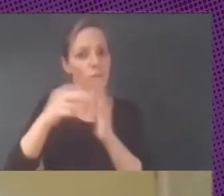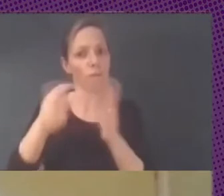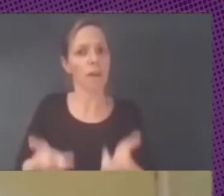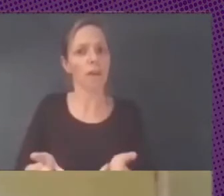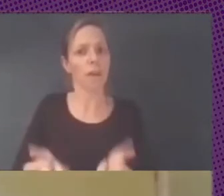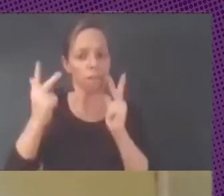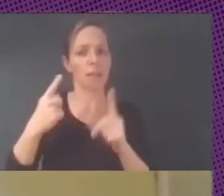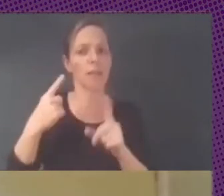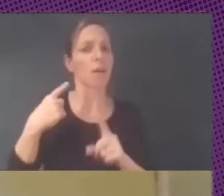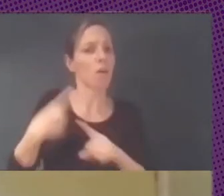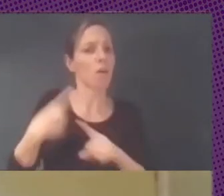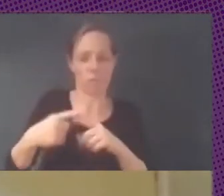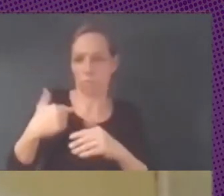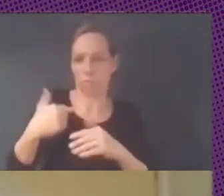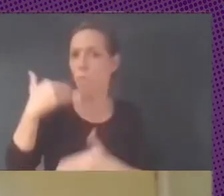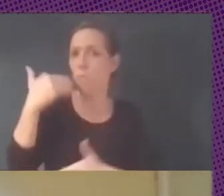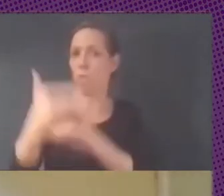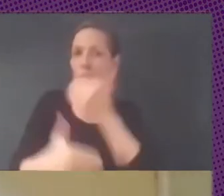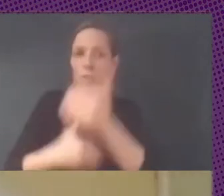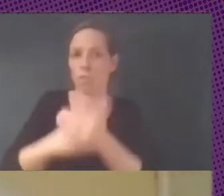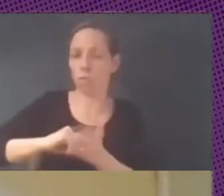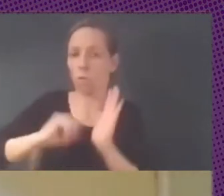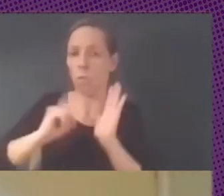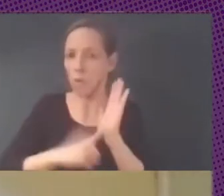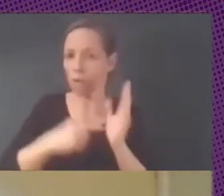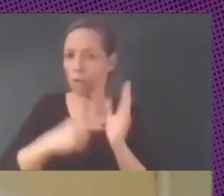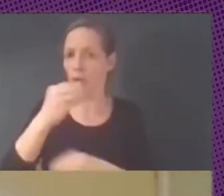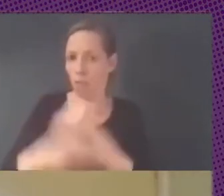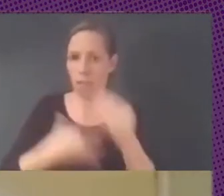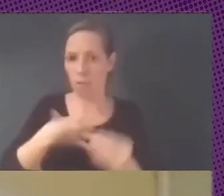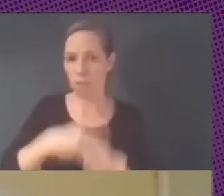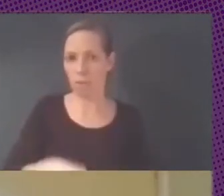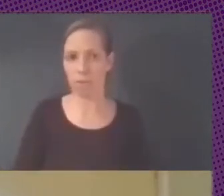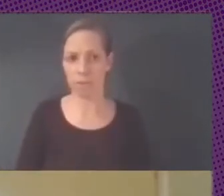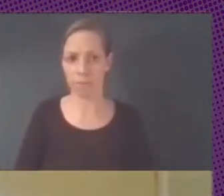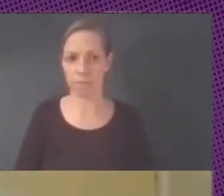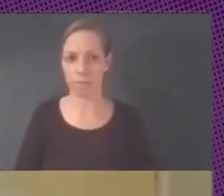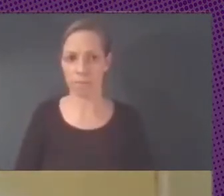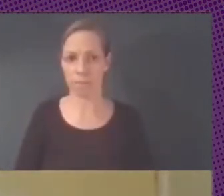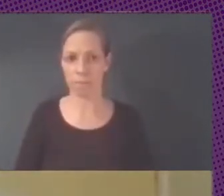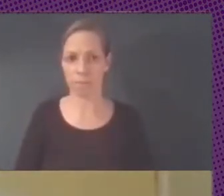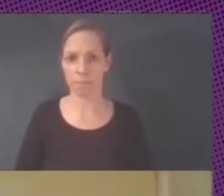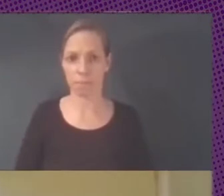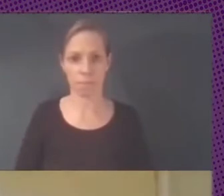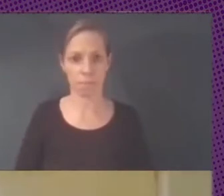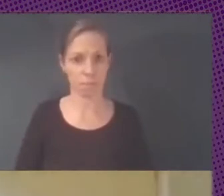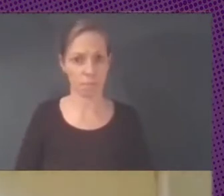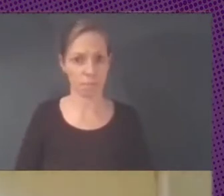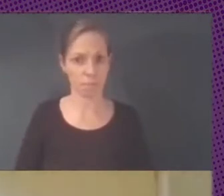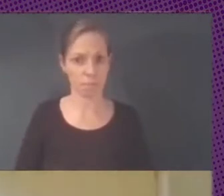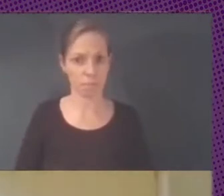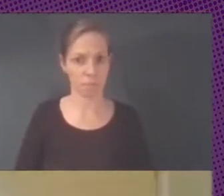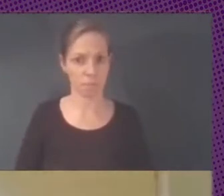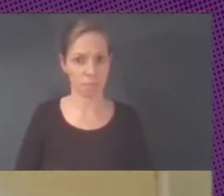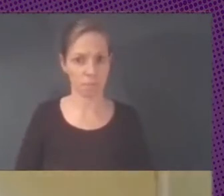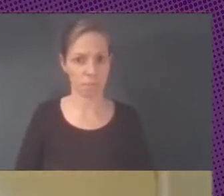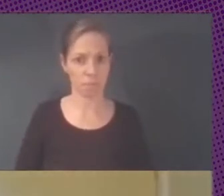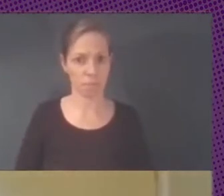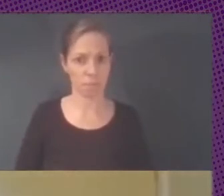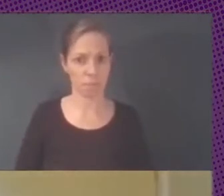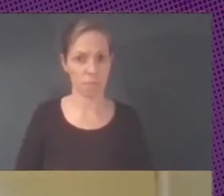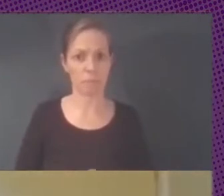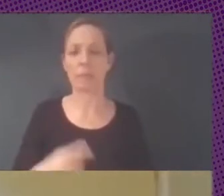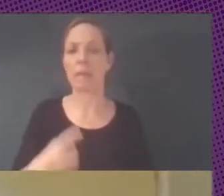suceso y todo la menor manera posible incluso ese que hablaron ahora que necesitamos de empresas